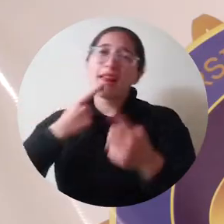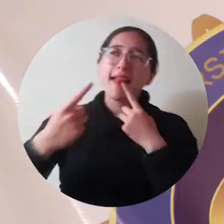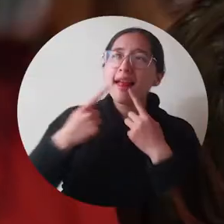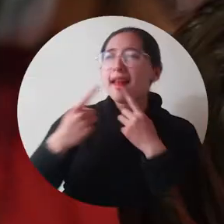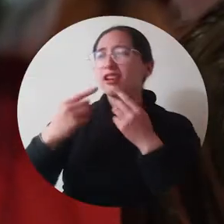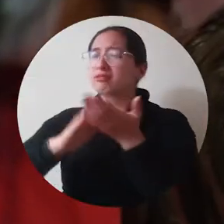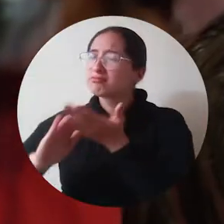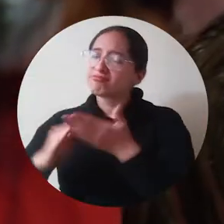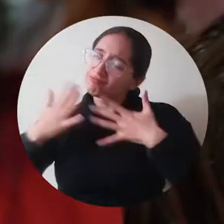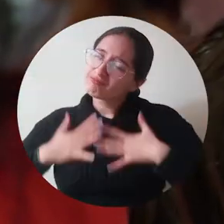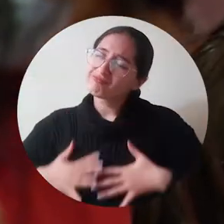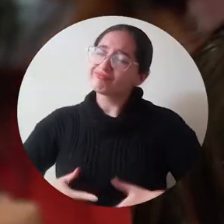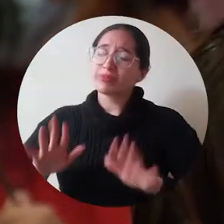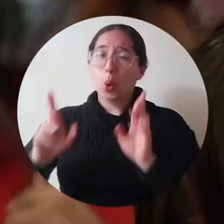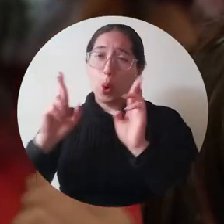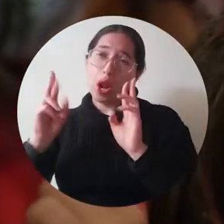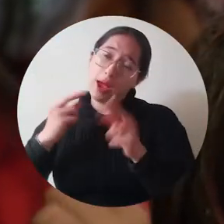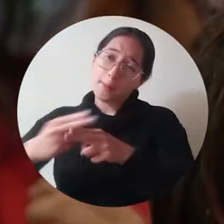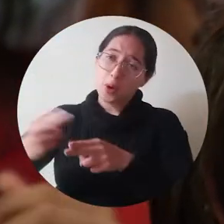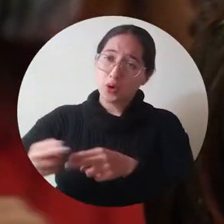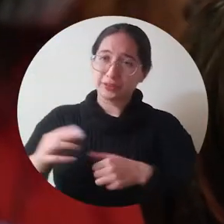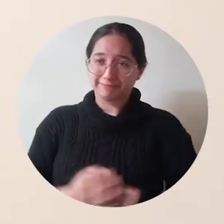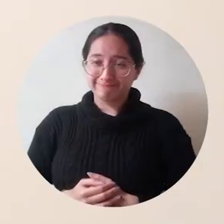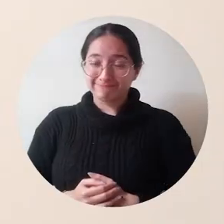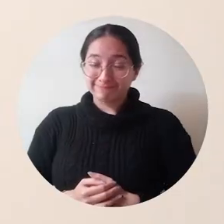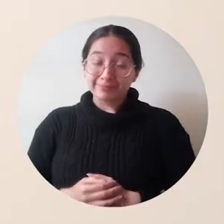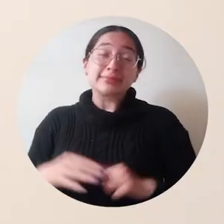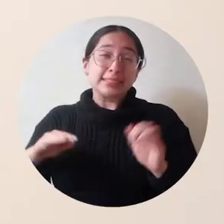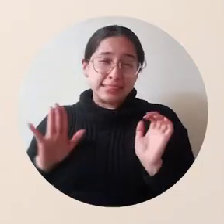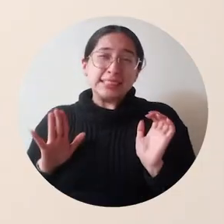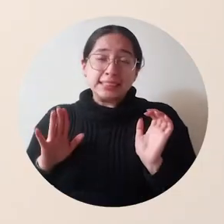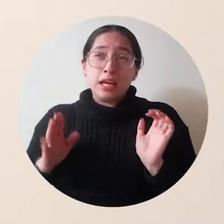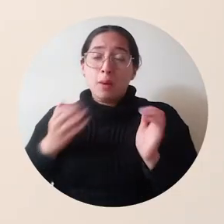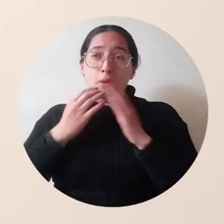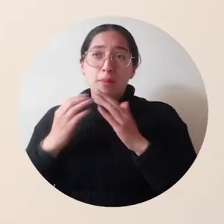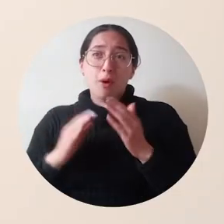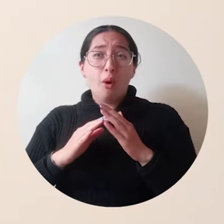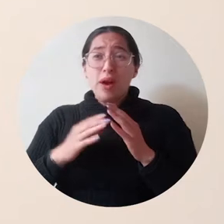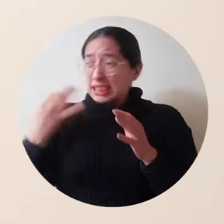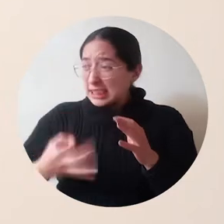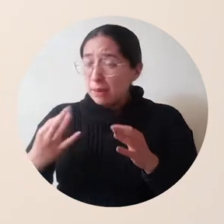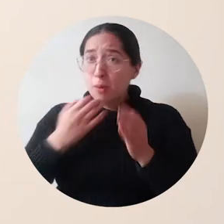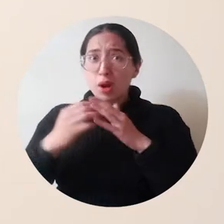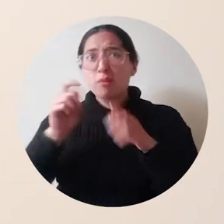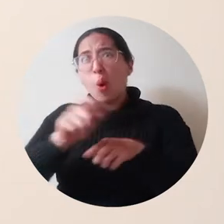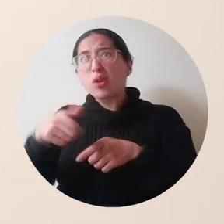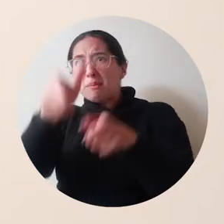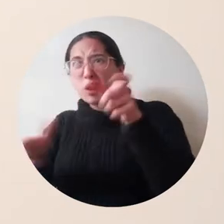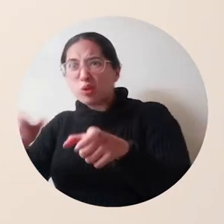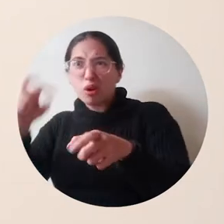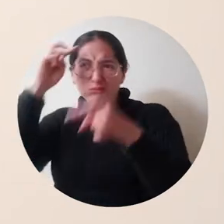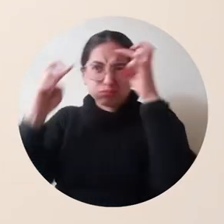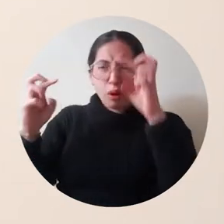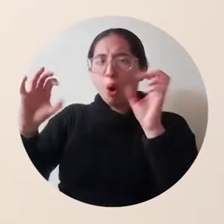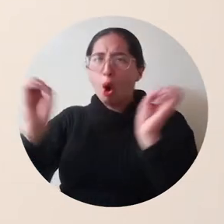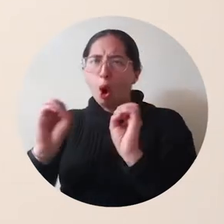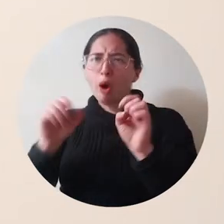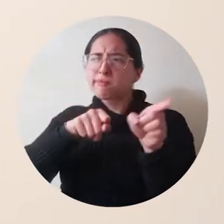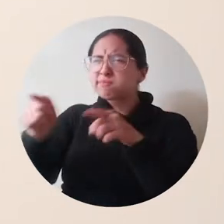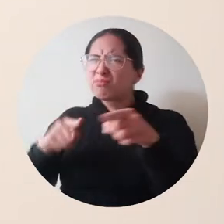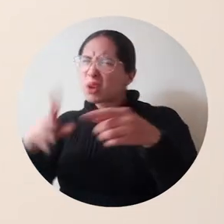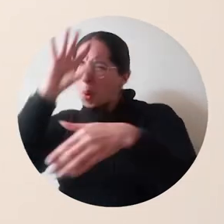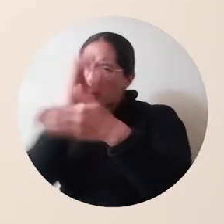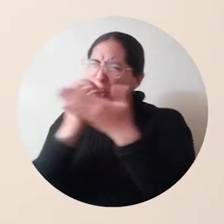diálogo y una solución pronta de todo. Me pareció muy interesante. Pocas veces tiene uno la oportunidad de escuchar